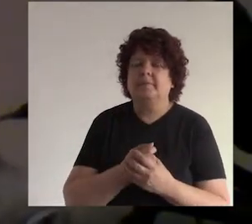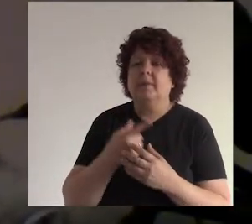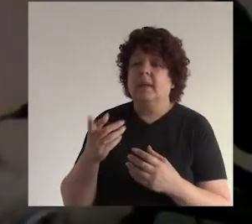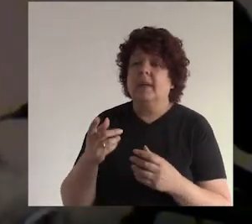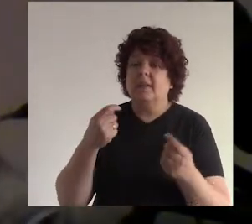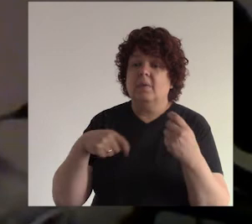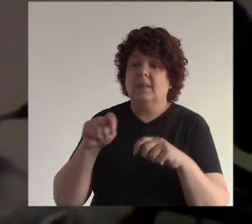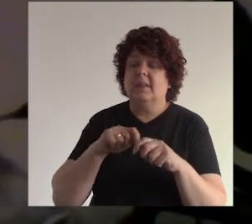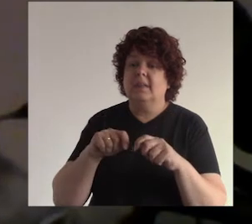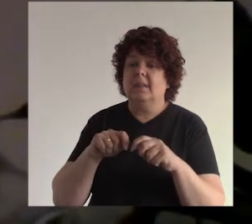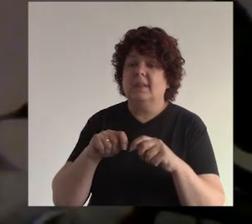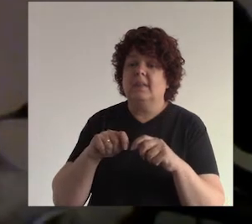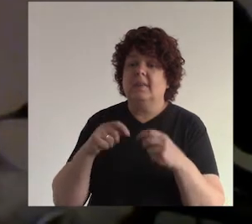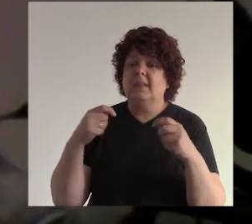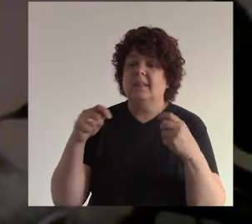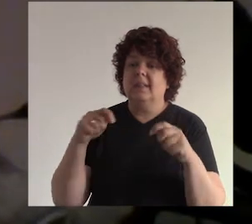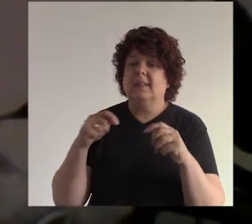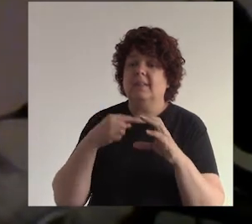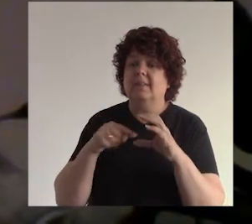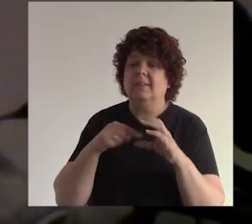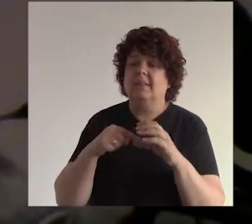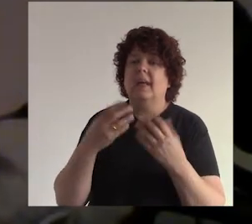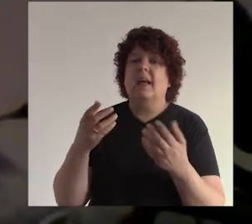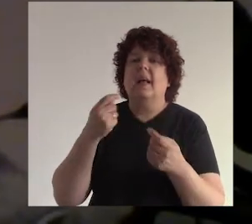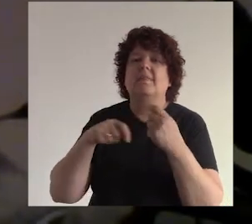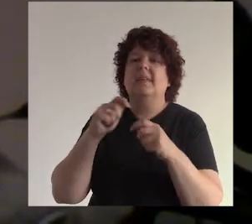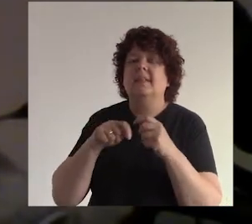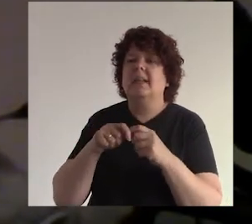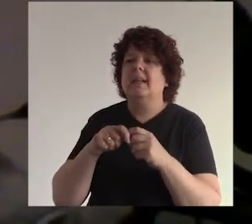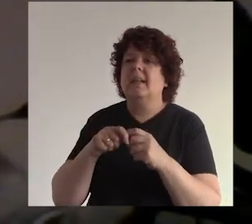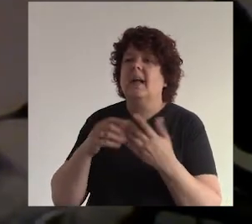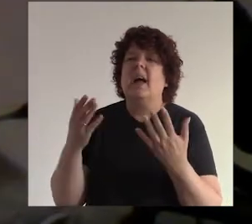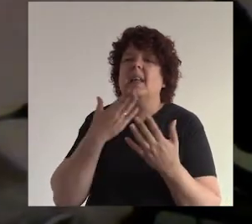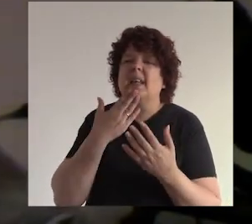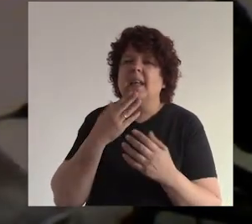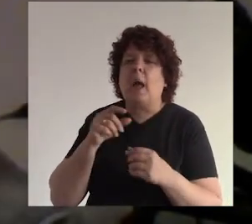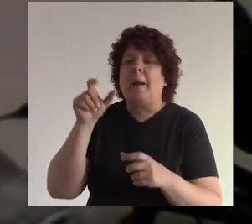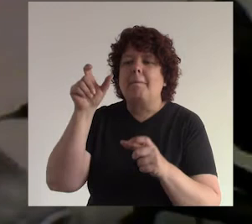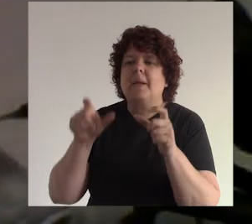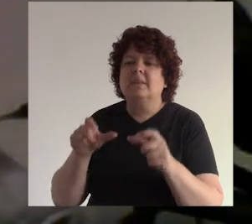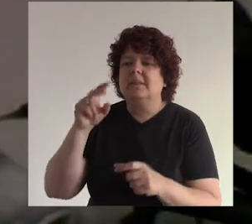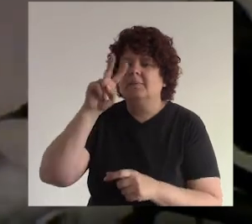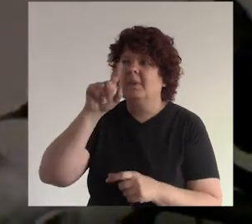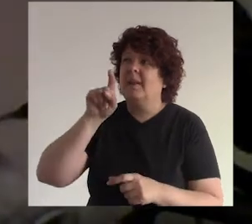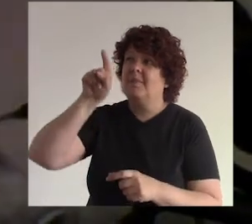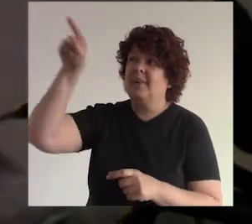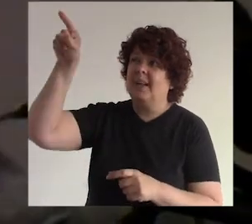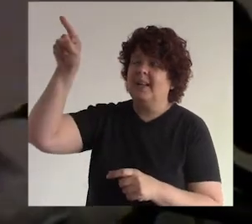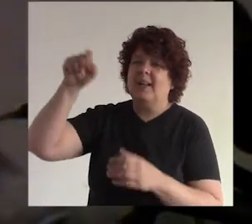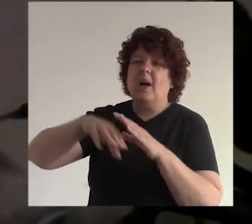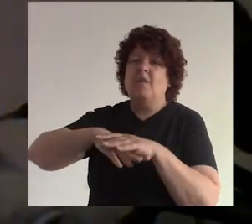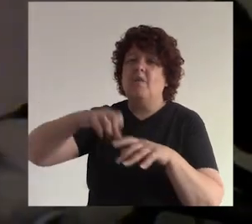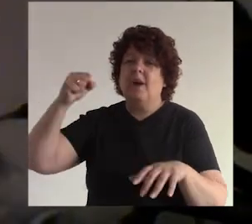hice una tienda virtual y mi negocio era venderle a los peruanos que estaban fuera de Perú para que le regalen cosas